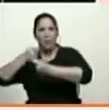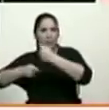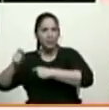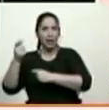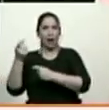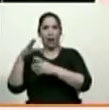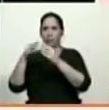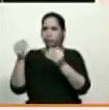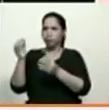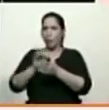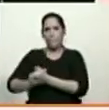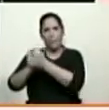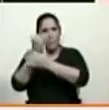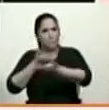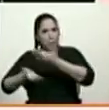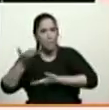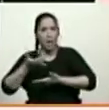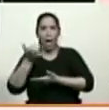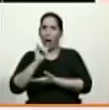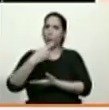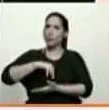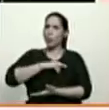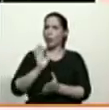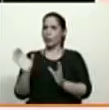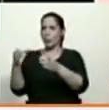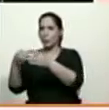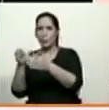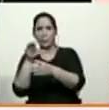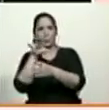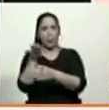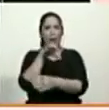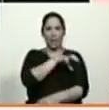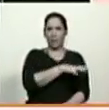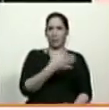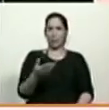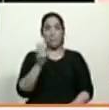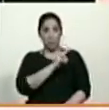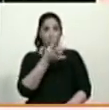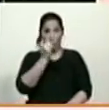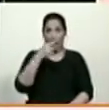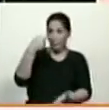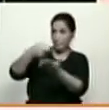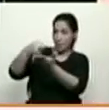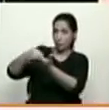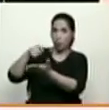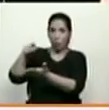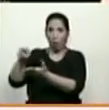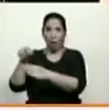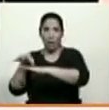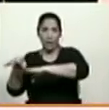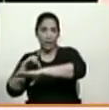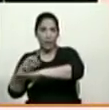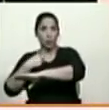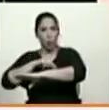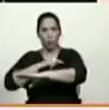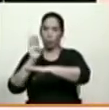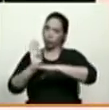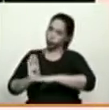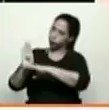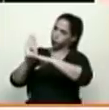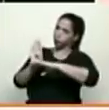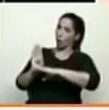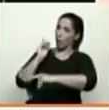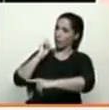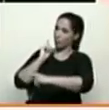cooperación y económica que existen en nuestros países. Venezuela también tiene inversiones en este país. Así que nosotros resguardaremos, es un